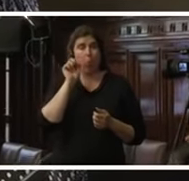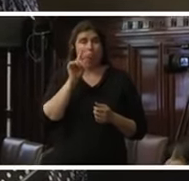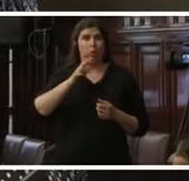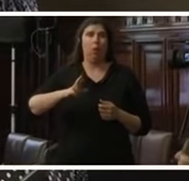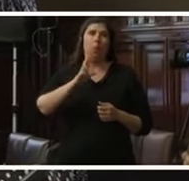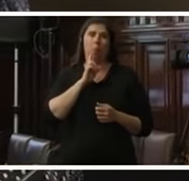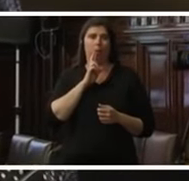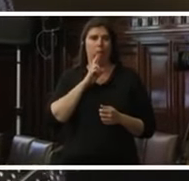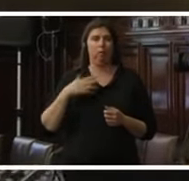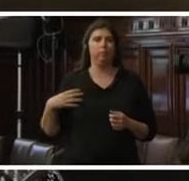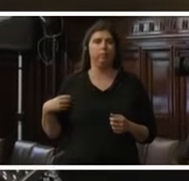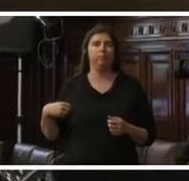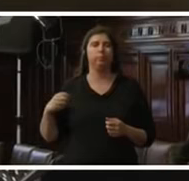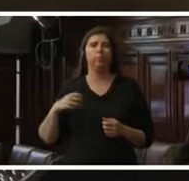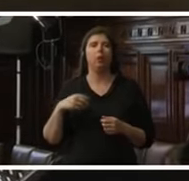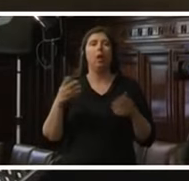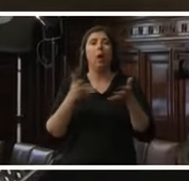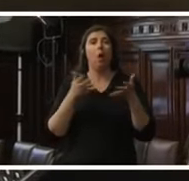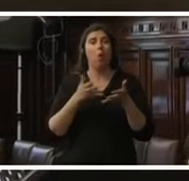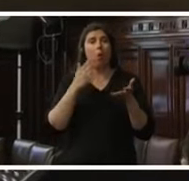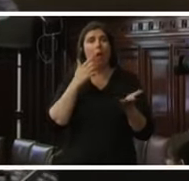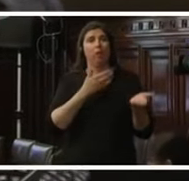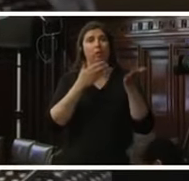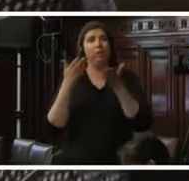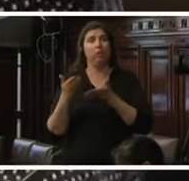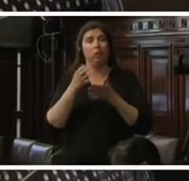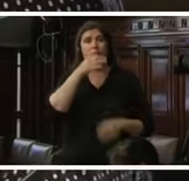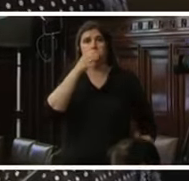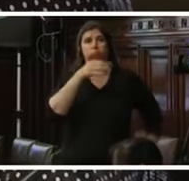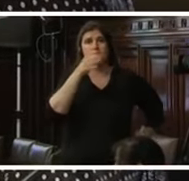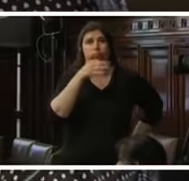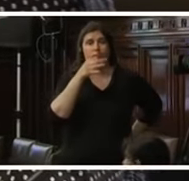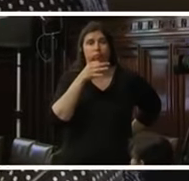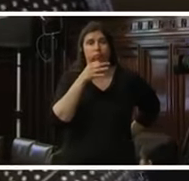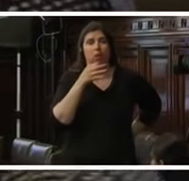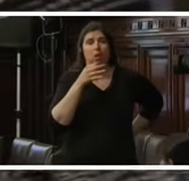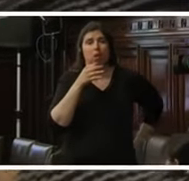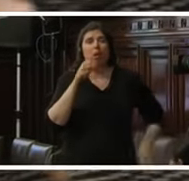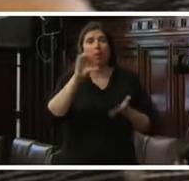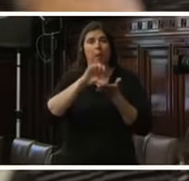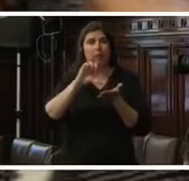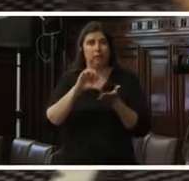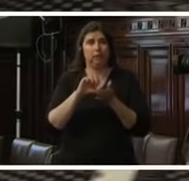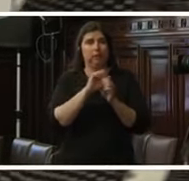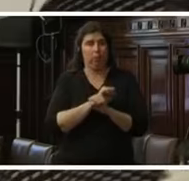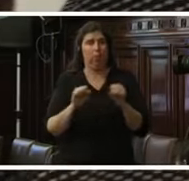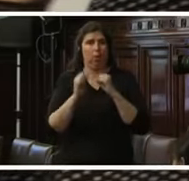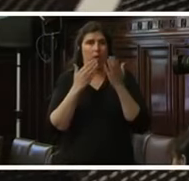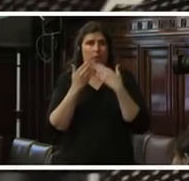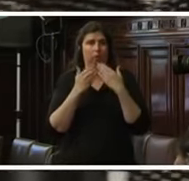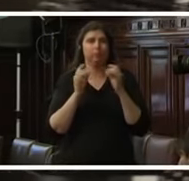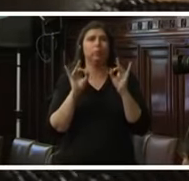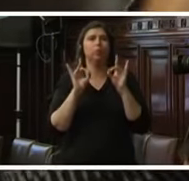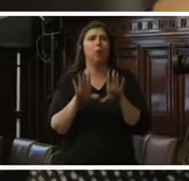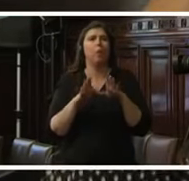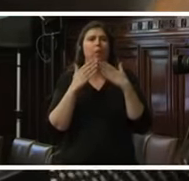the country rapporteur commissioner gracias presidenta pero solamente para agradecer